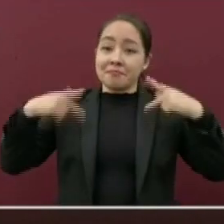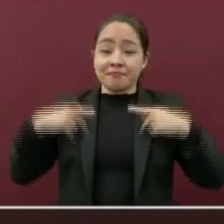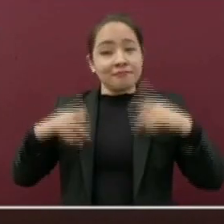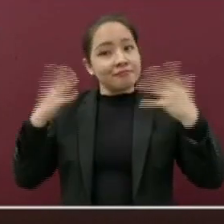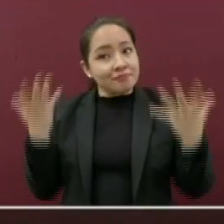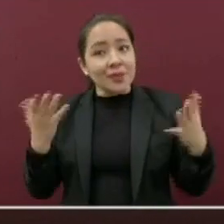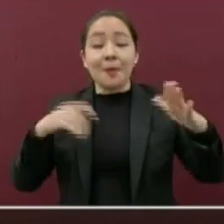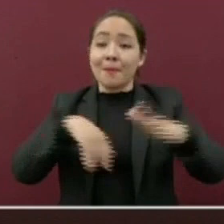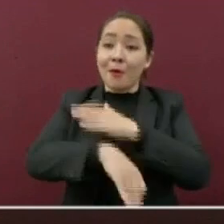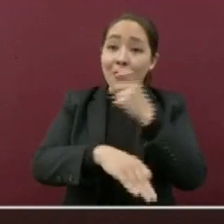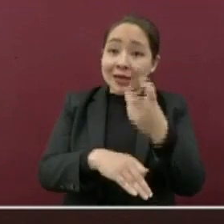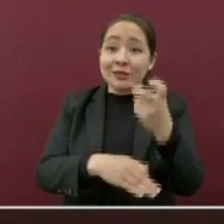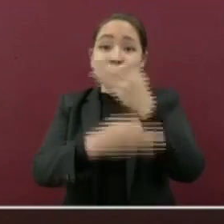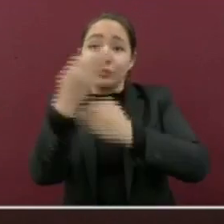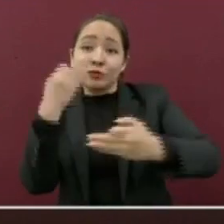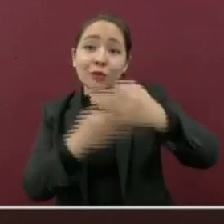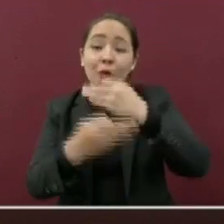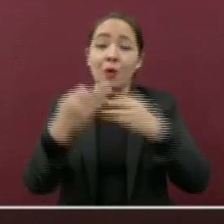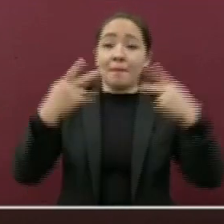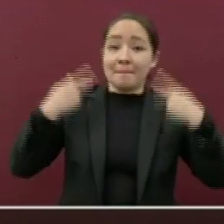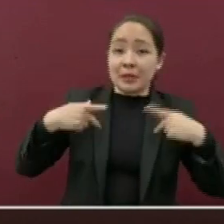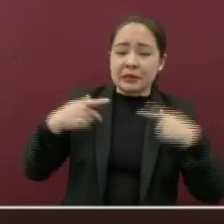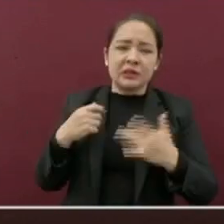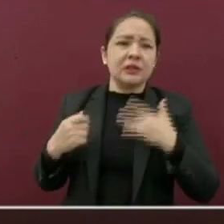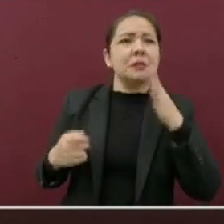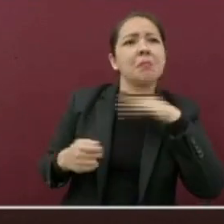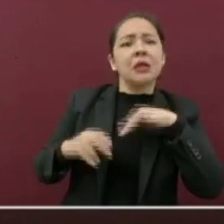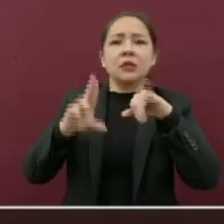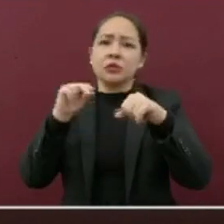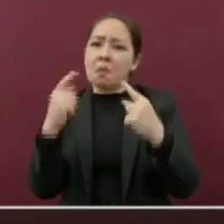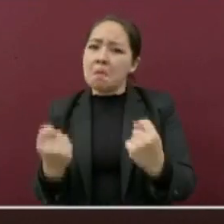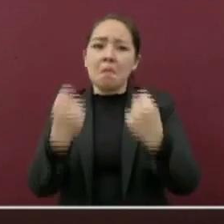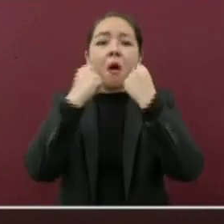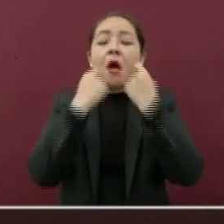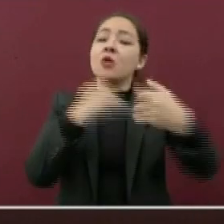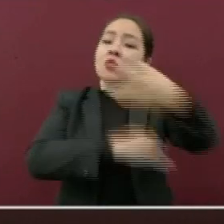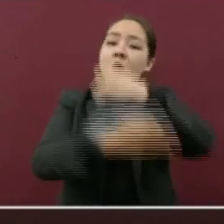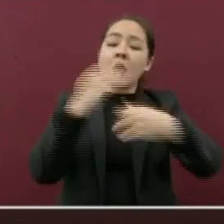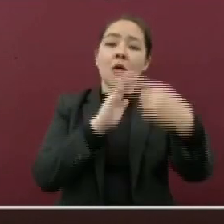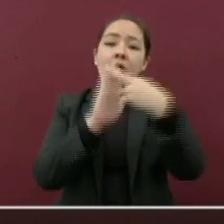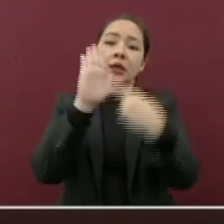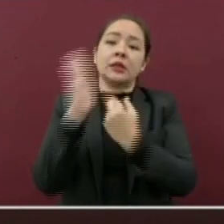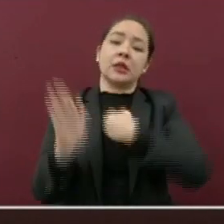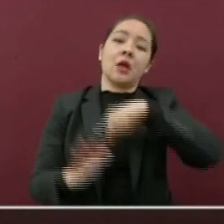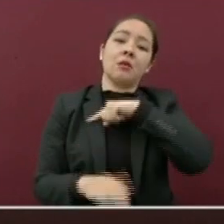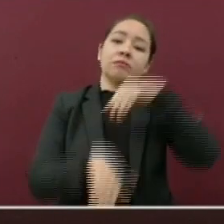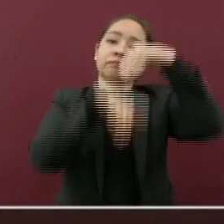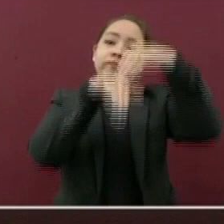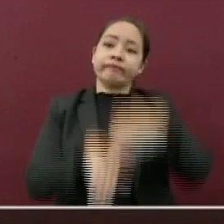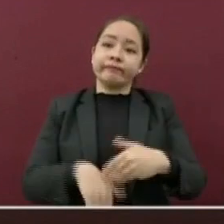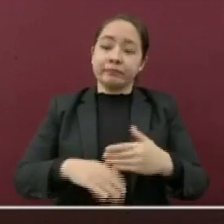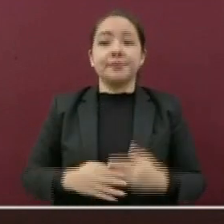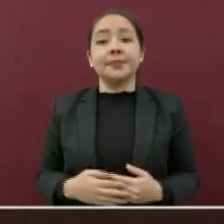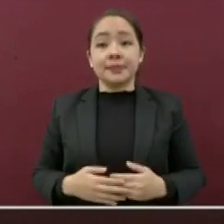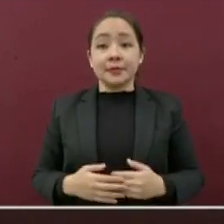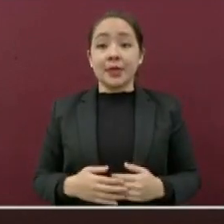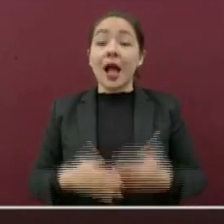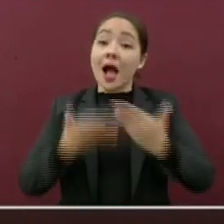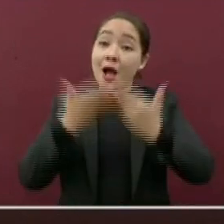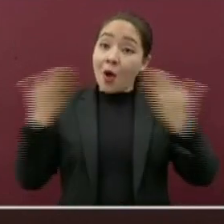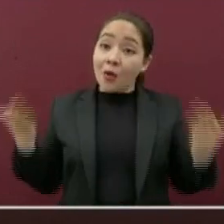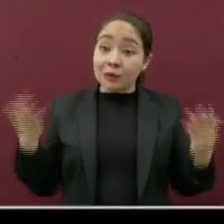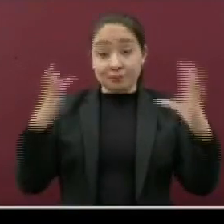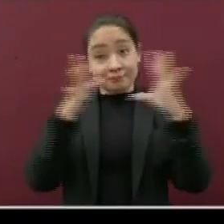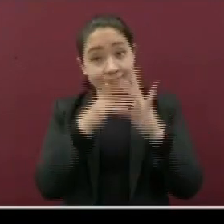estemos enfermos o no, debemos llevar a cabo las medidas de protección básicas. En esta ocasión, les